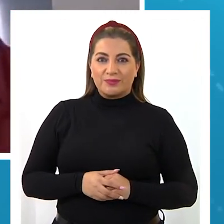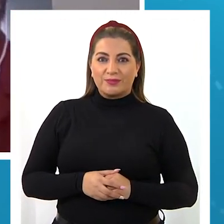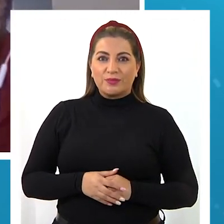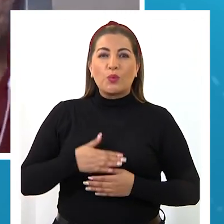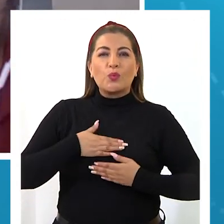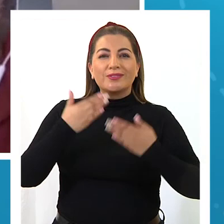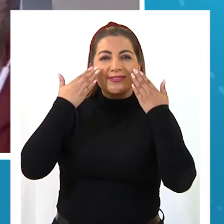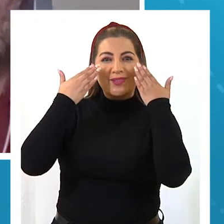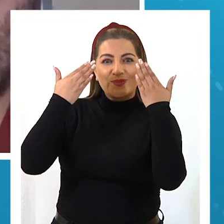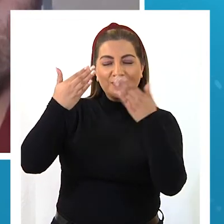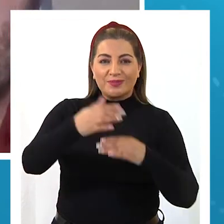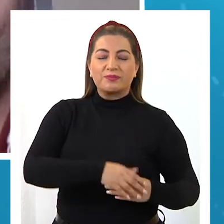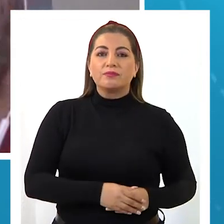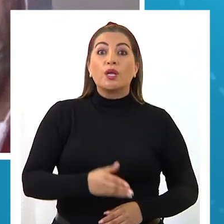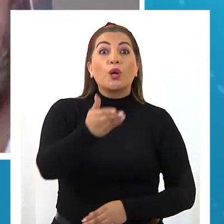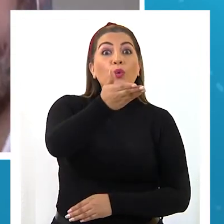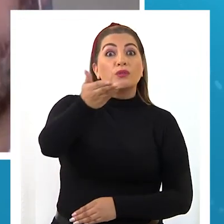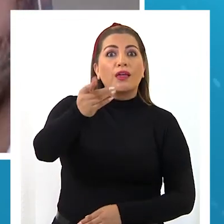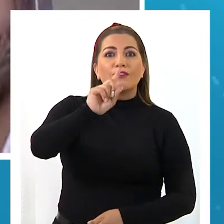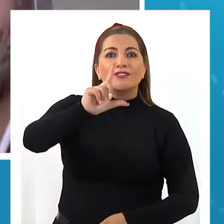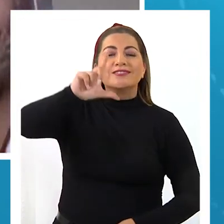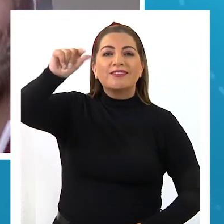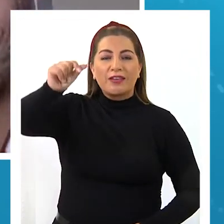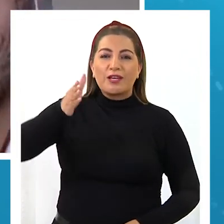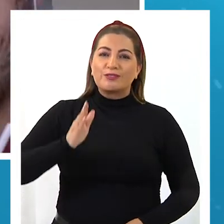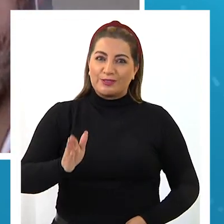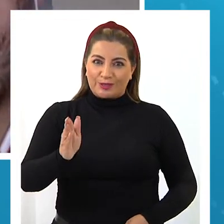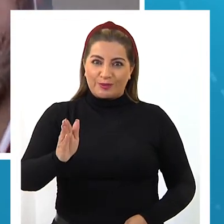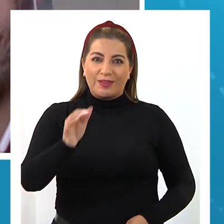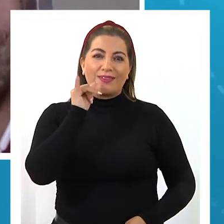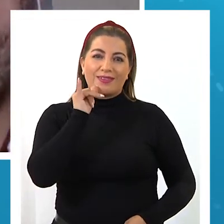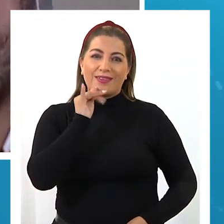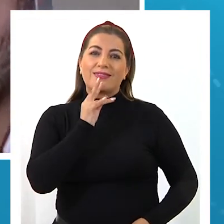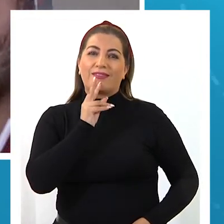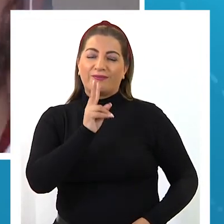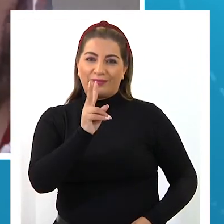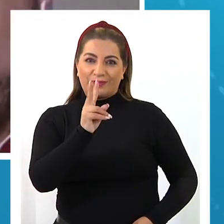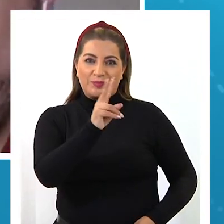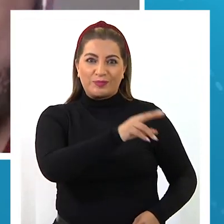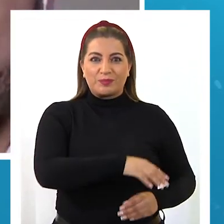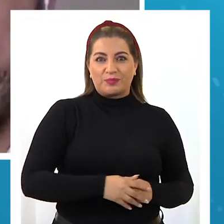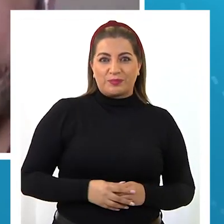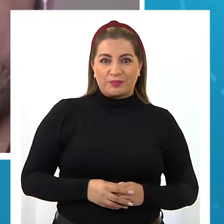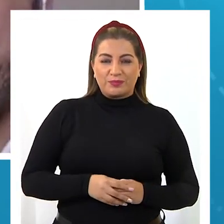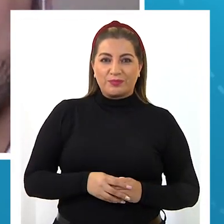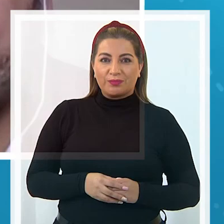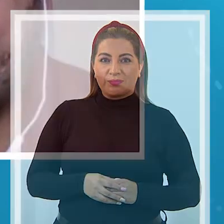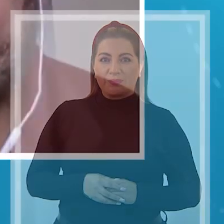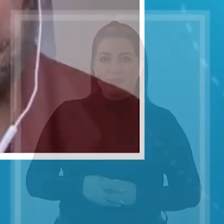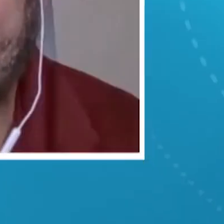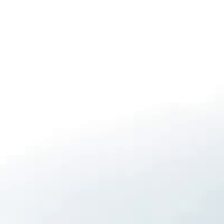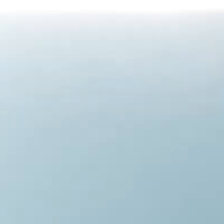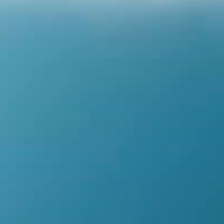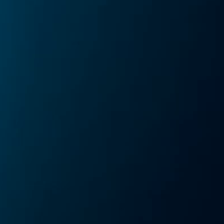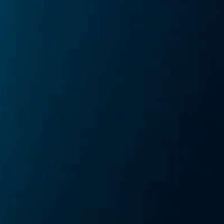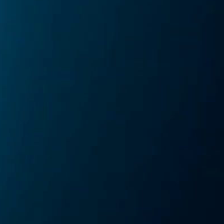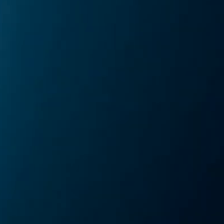saludo. Y ustedes, no se vayan, sigan con nosotros en Iquique Televisión. Regresamos de inmediato.